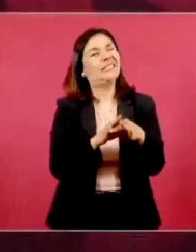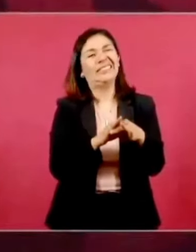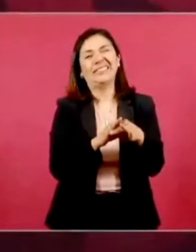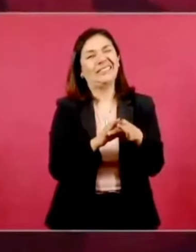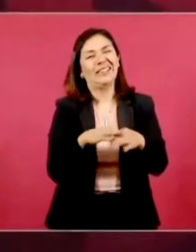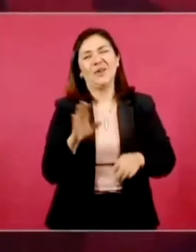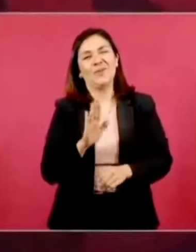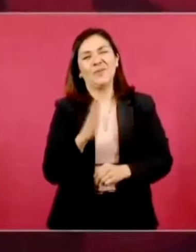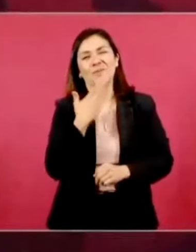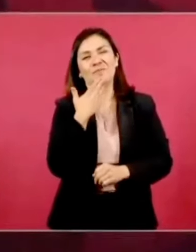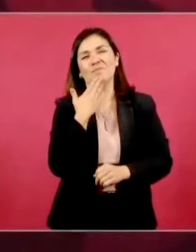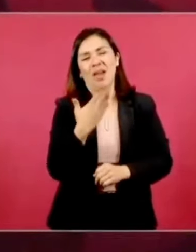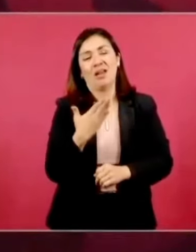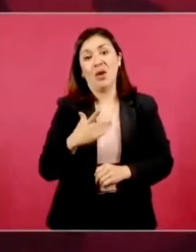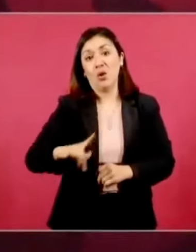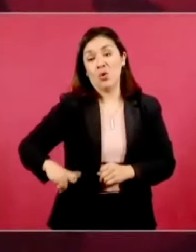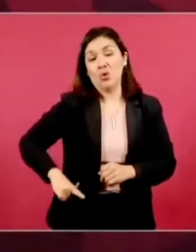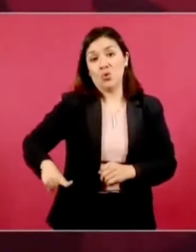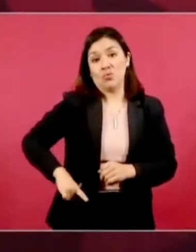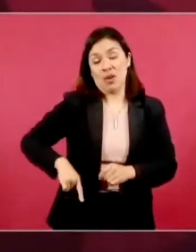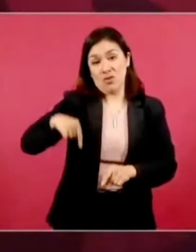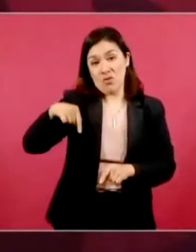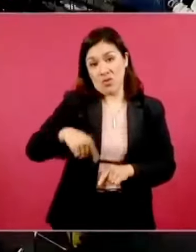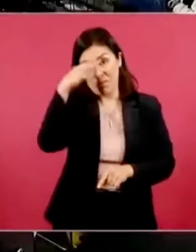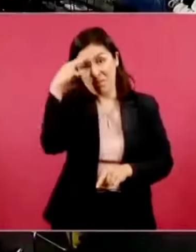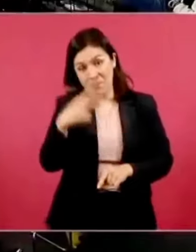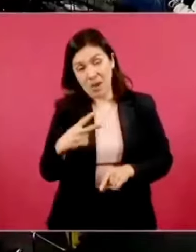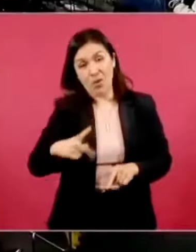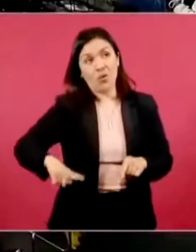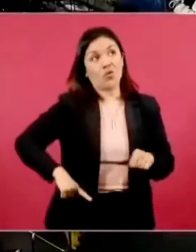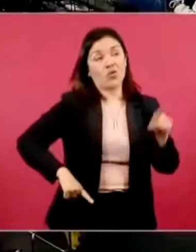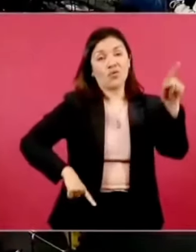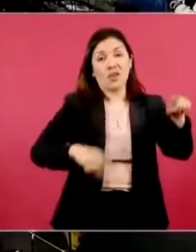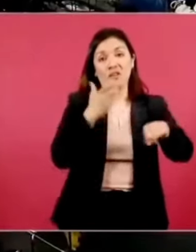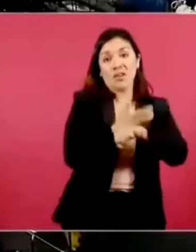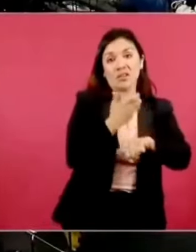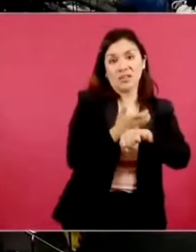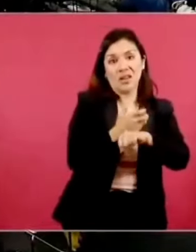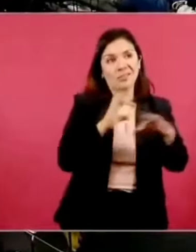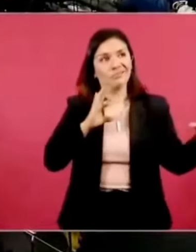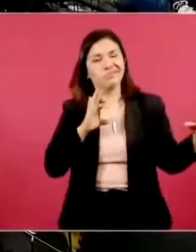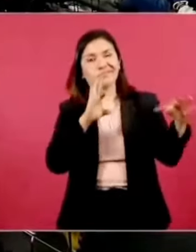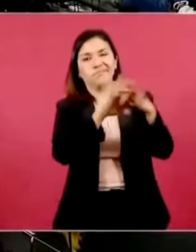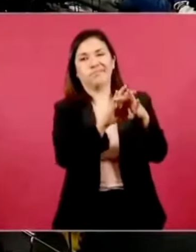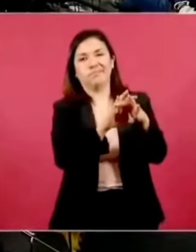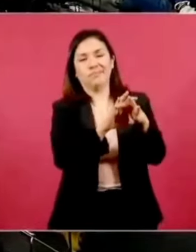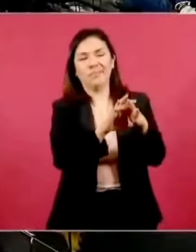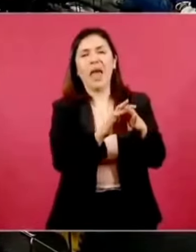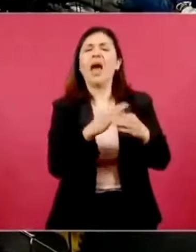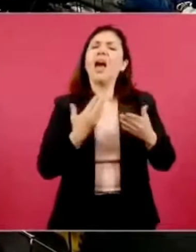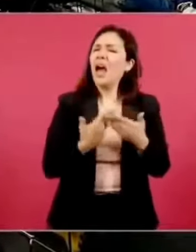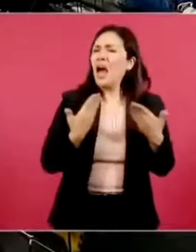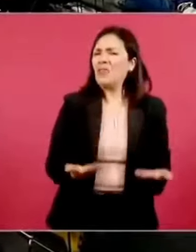entre el gobierno de México y el gobierno de Estados Unidos, ahora no.